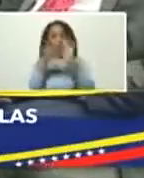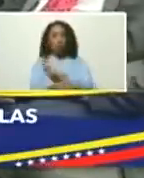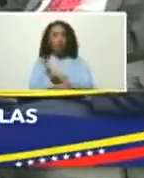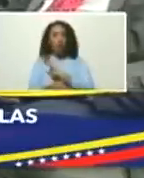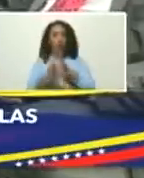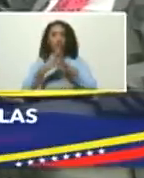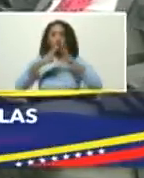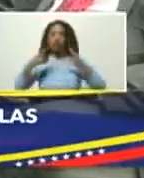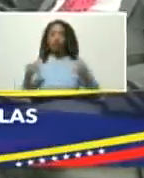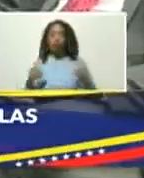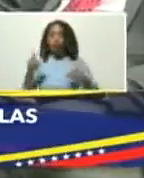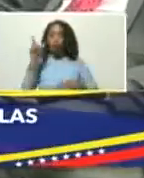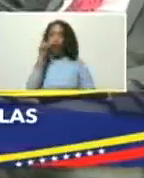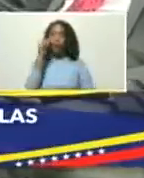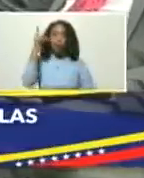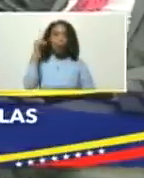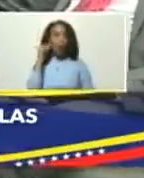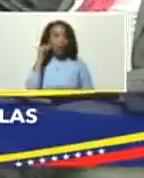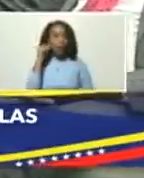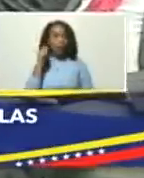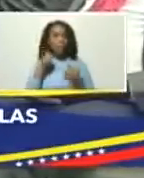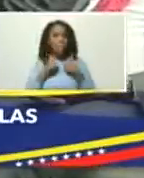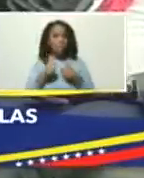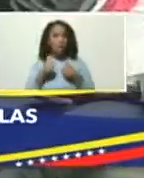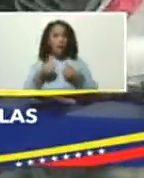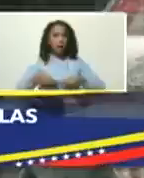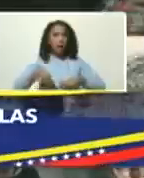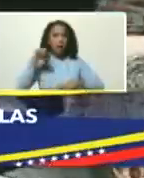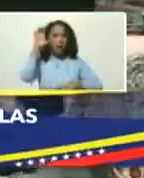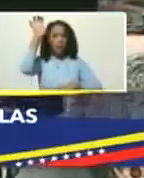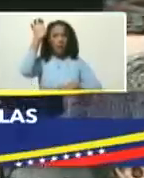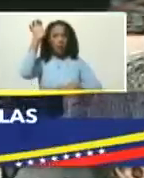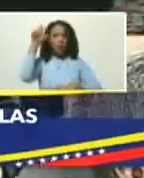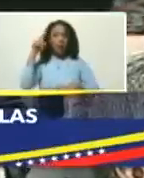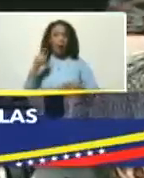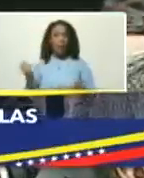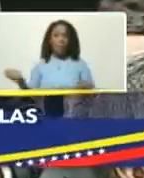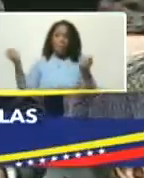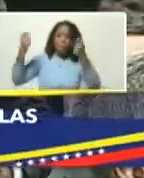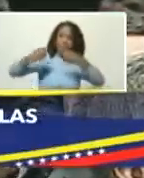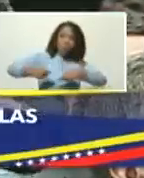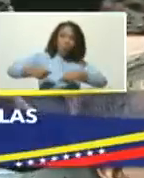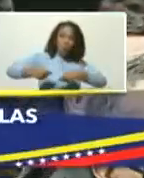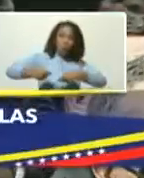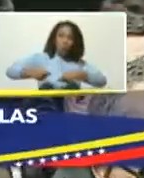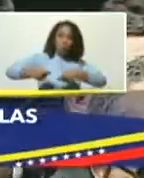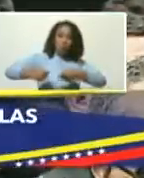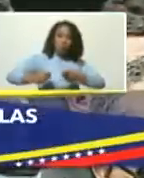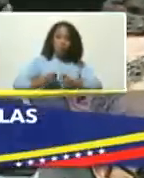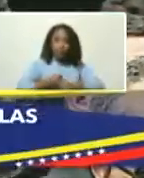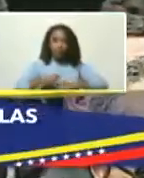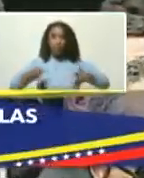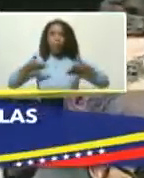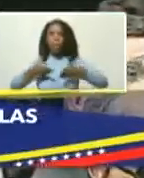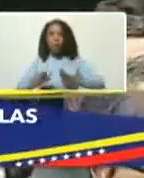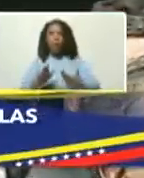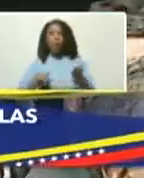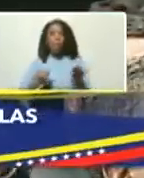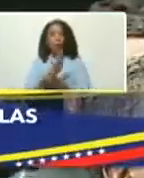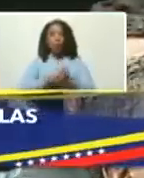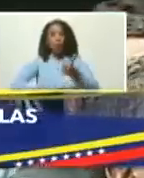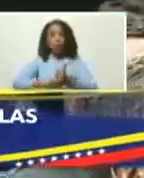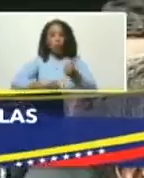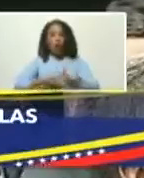todos los hombres y mujeres de bien de este país que le apuestan a el renacimiento y a un reimpulso